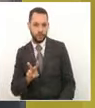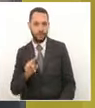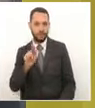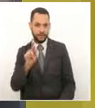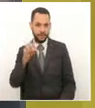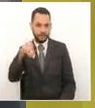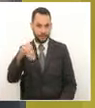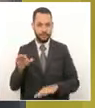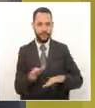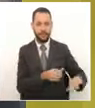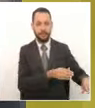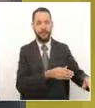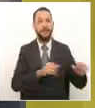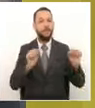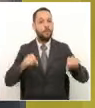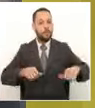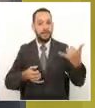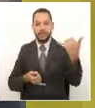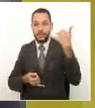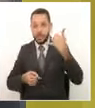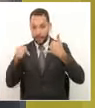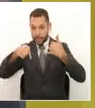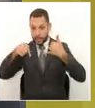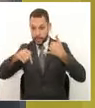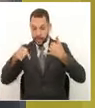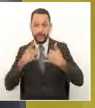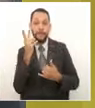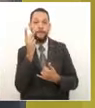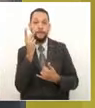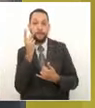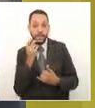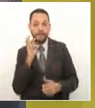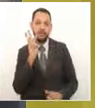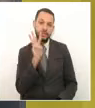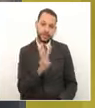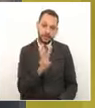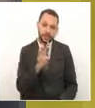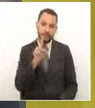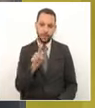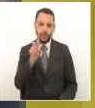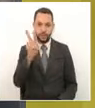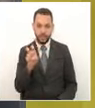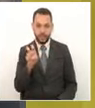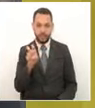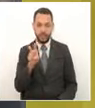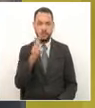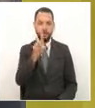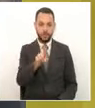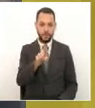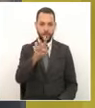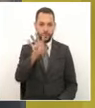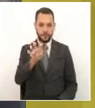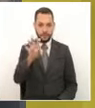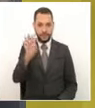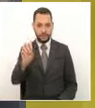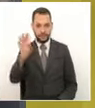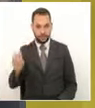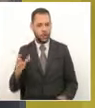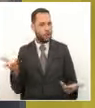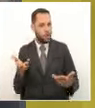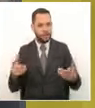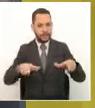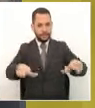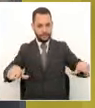a todos nuestra línea telefónica 317-1900. Estamos originando en vivo y en directo desde los estudios de